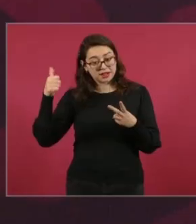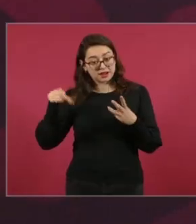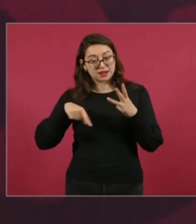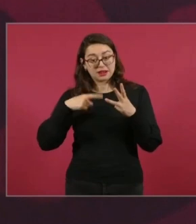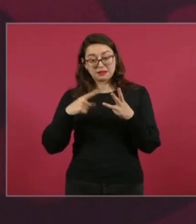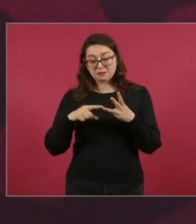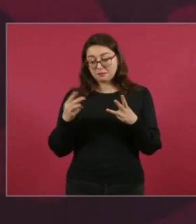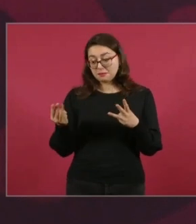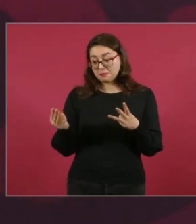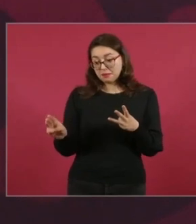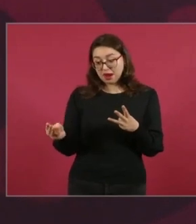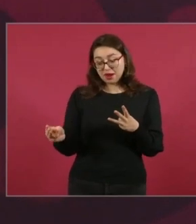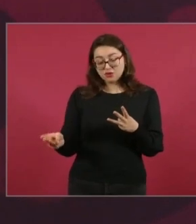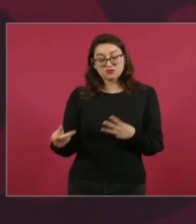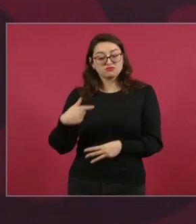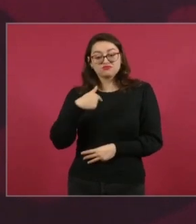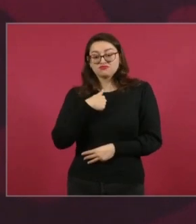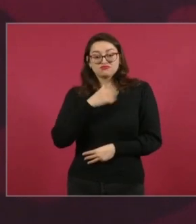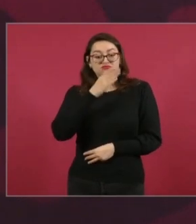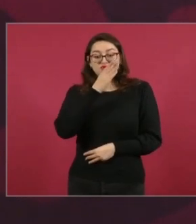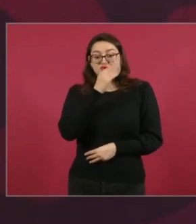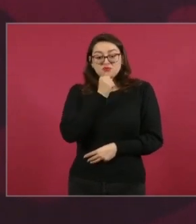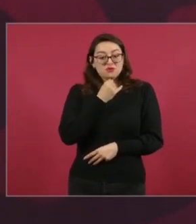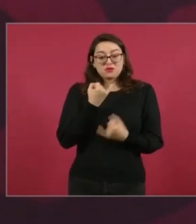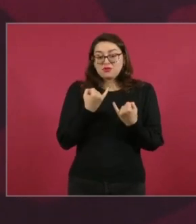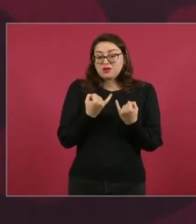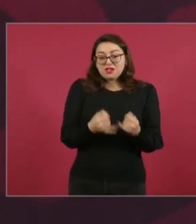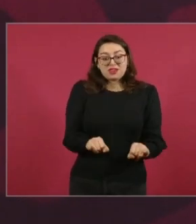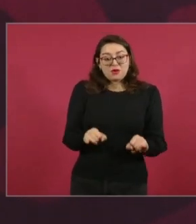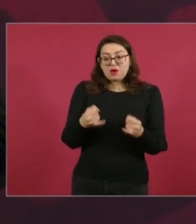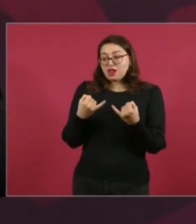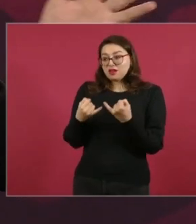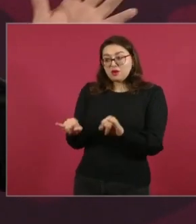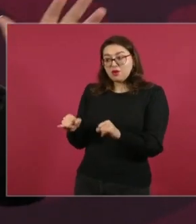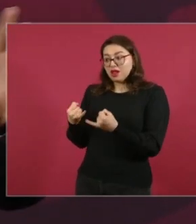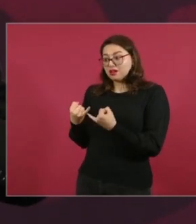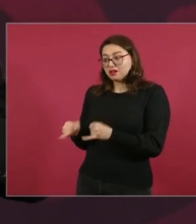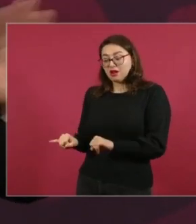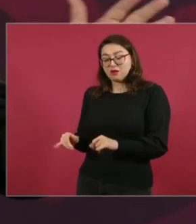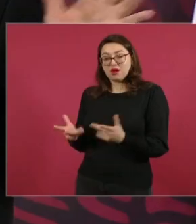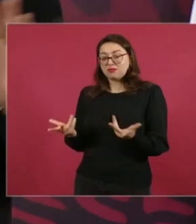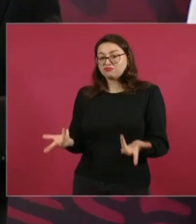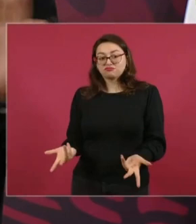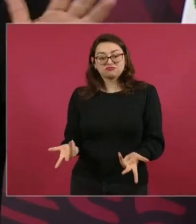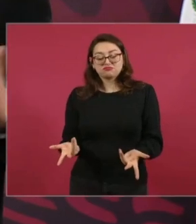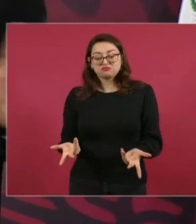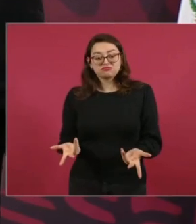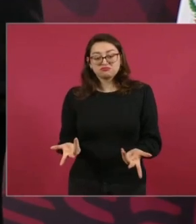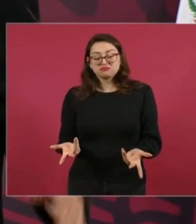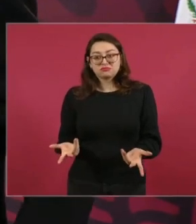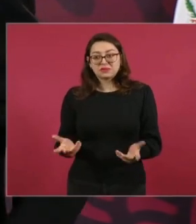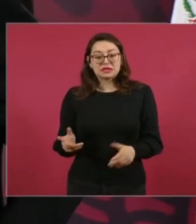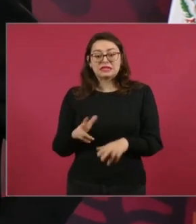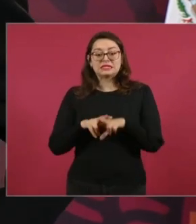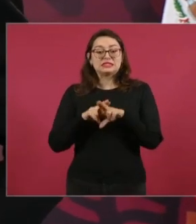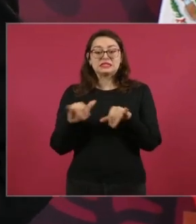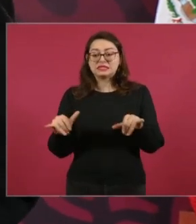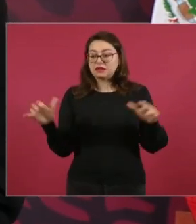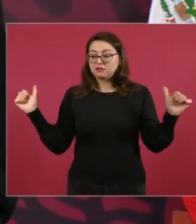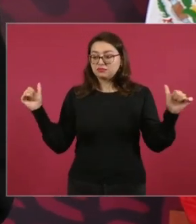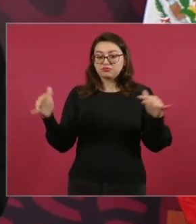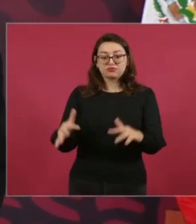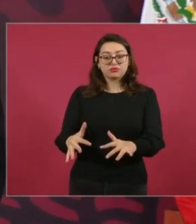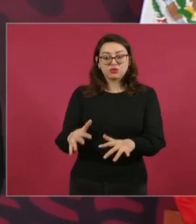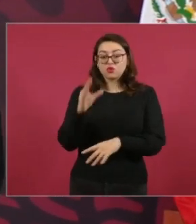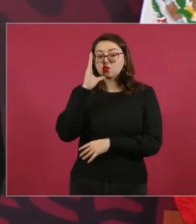pero yo sí voy a seguir visitando sin reunirme con la